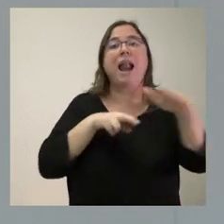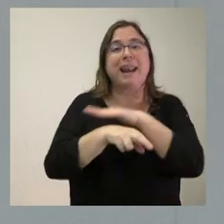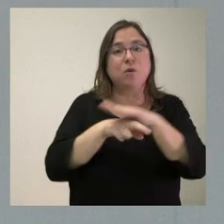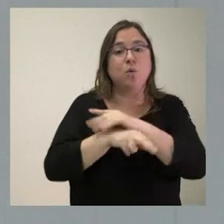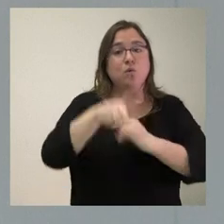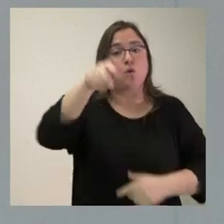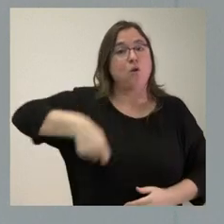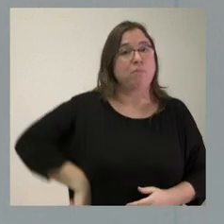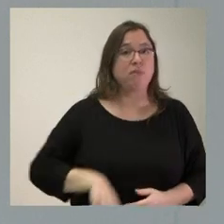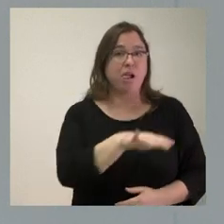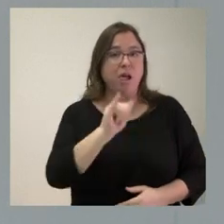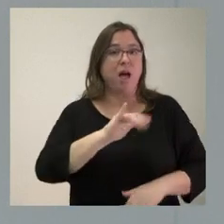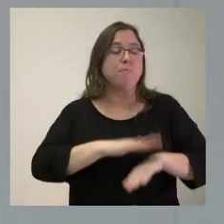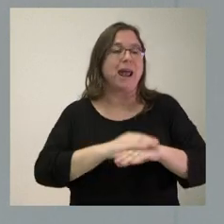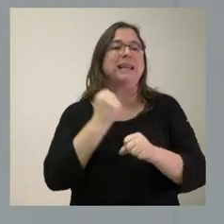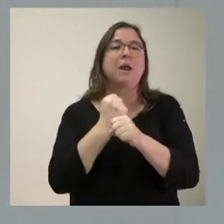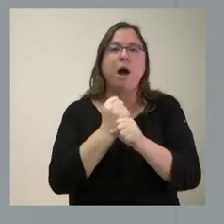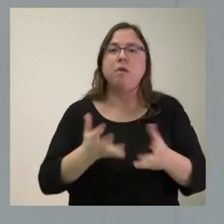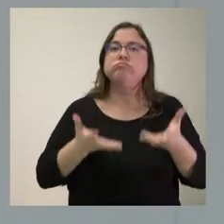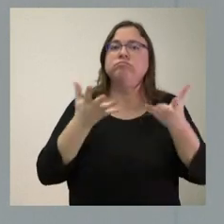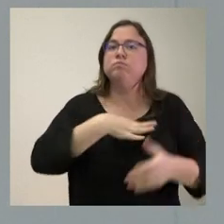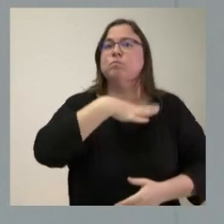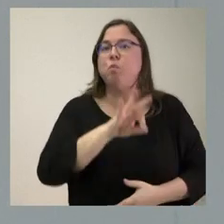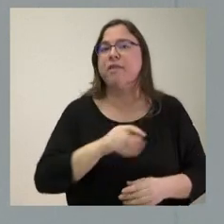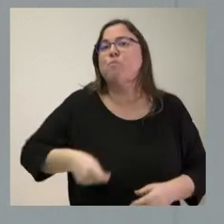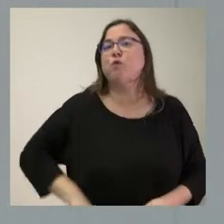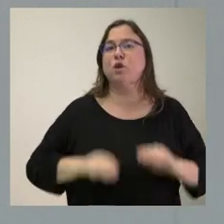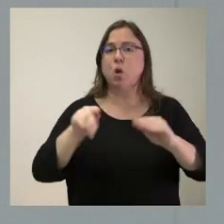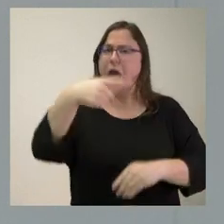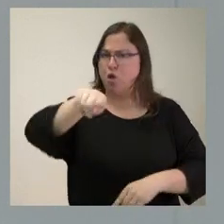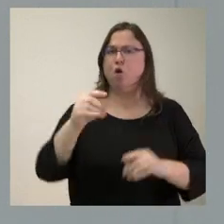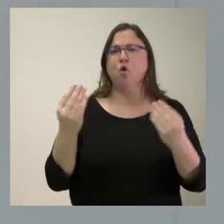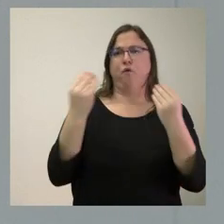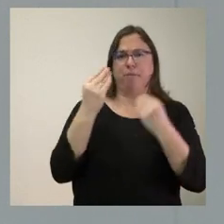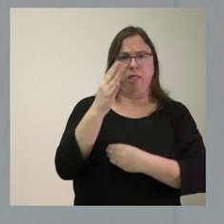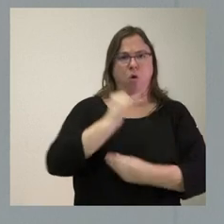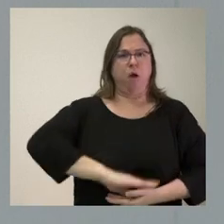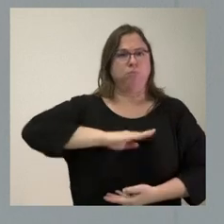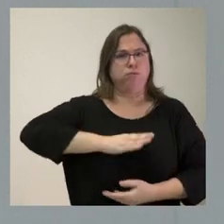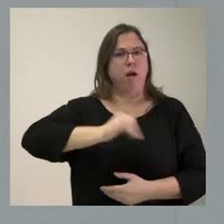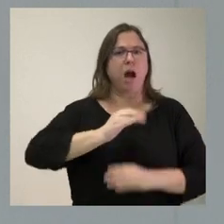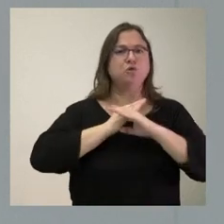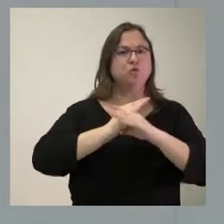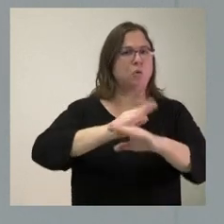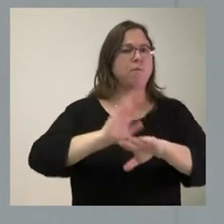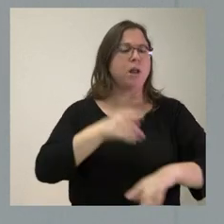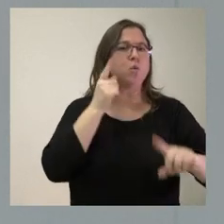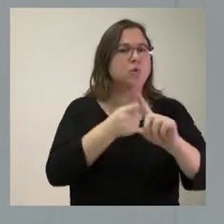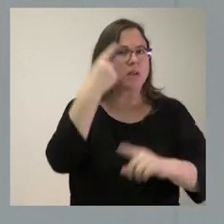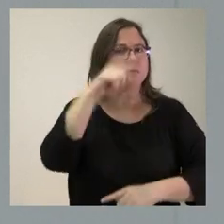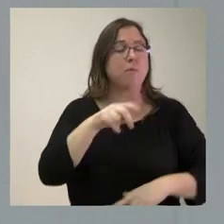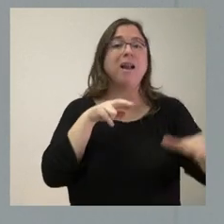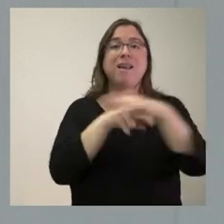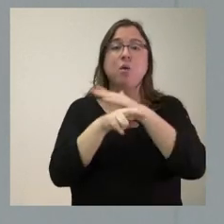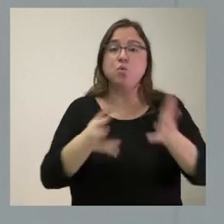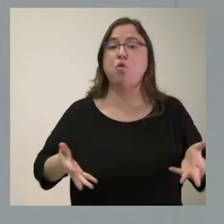disposición para el ejercicio de su actividad profesional. Ellos tienen la formación y la cualificación suficiente para su utilización y los recursos